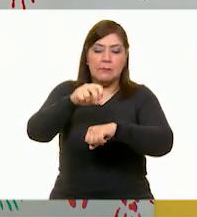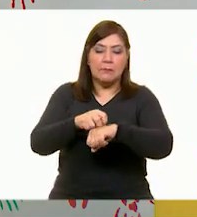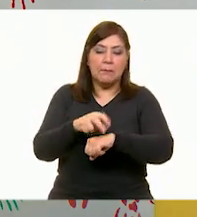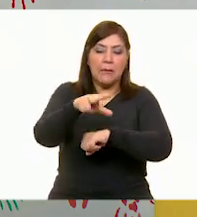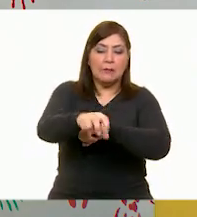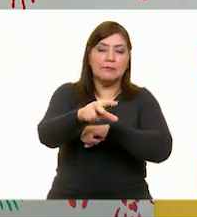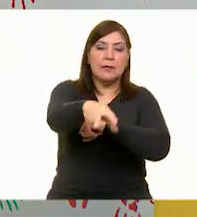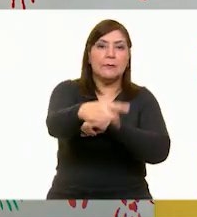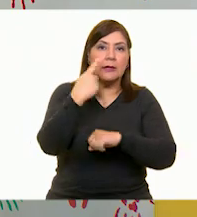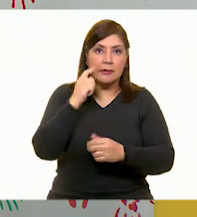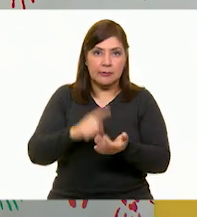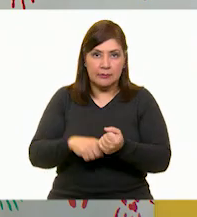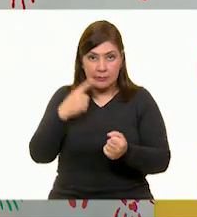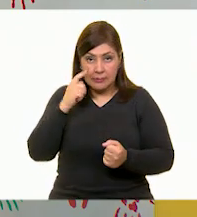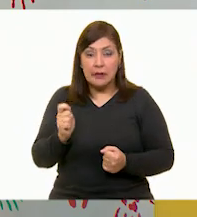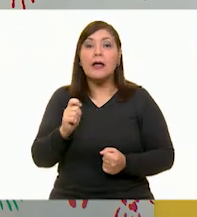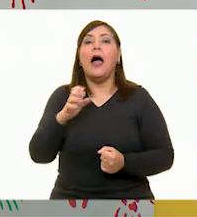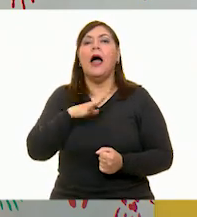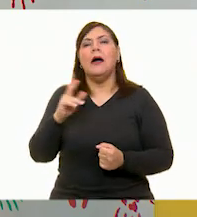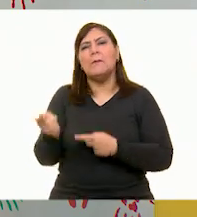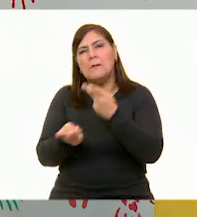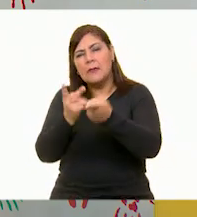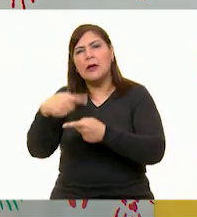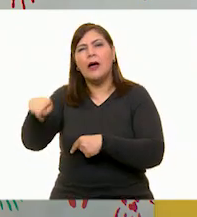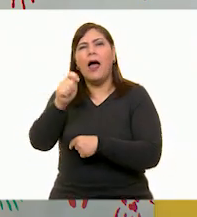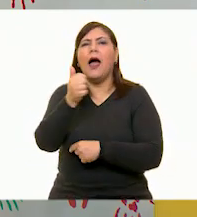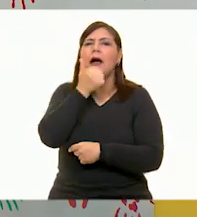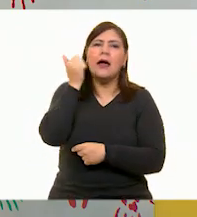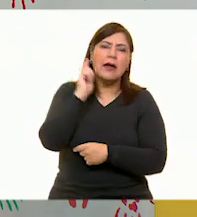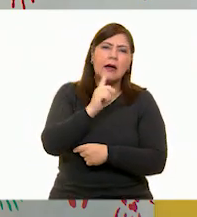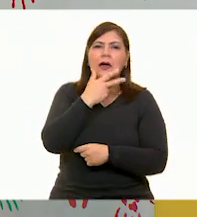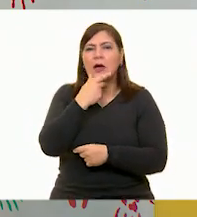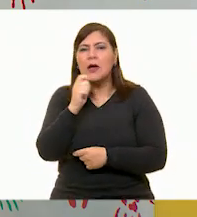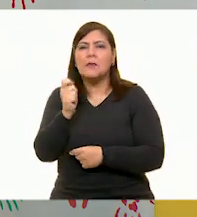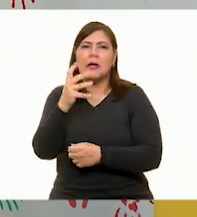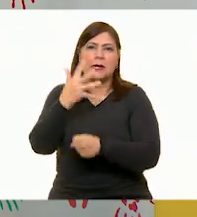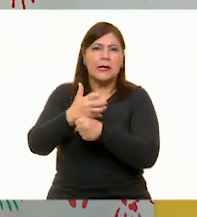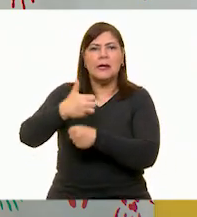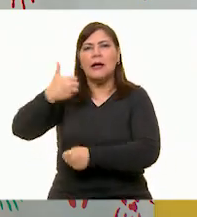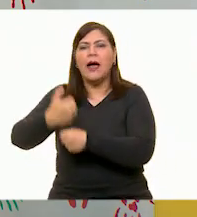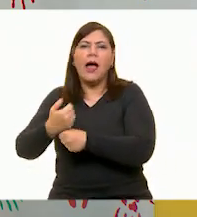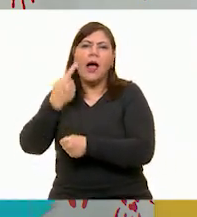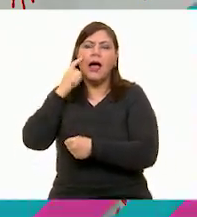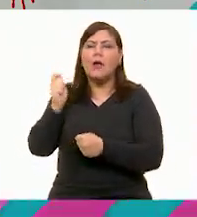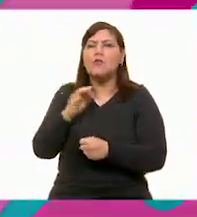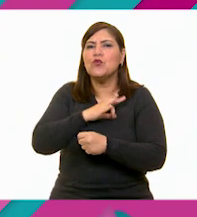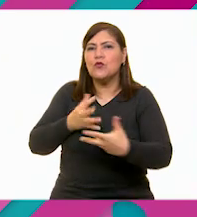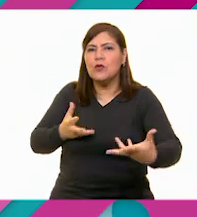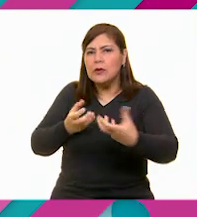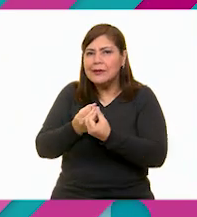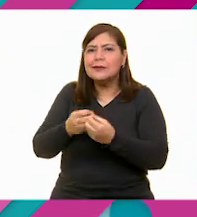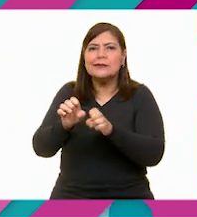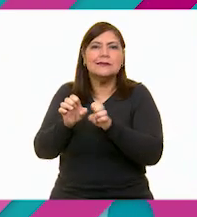vamos a preguntarles a las y los estudiantes de quinto y sexto, pues, ¿qué piensan del trabajo en equipo? A ver, vamos a verlo.